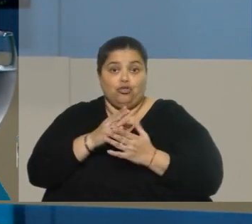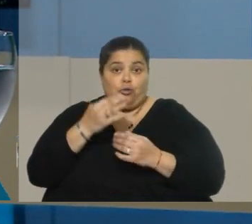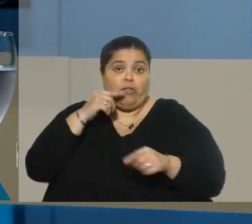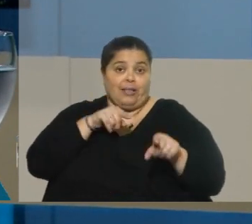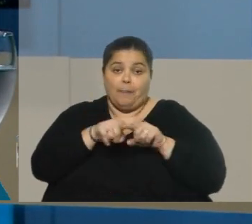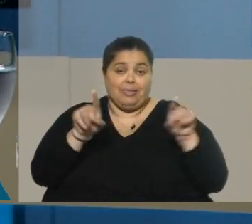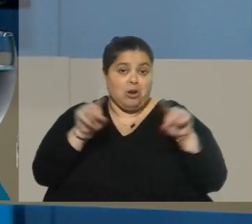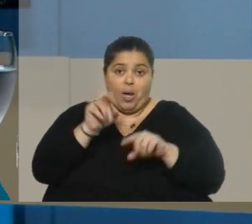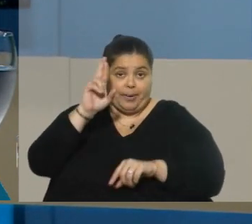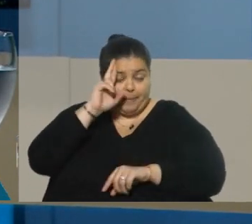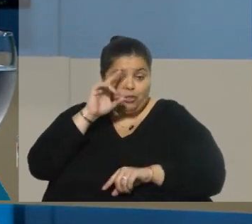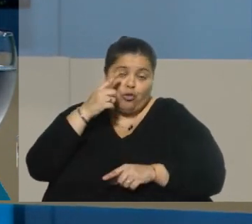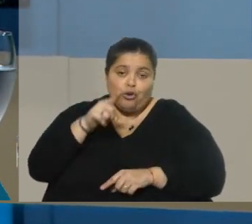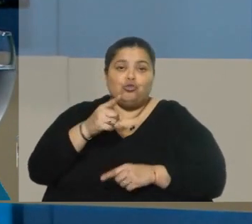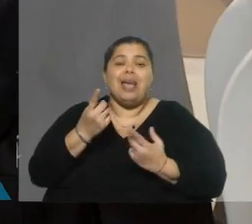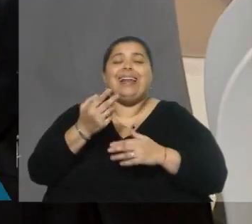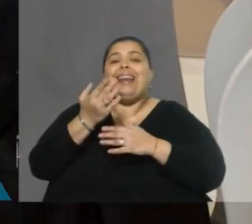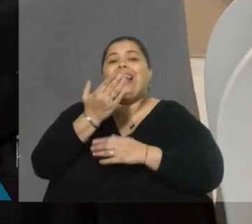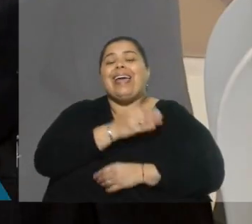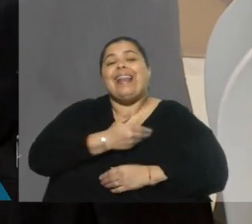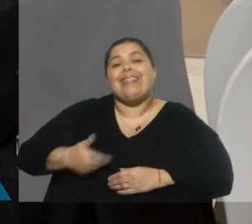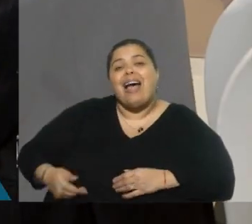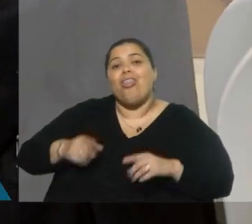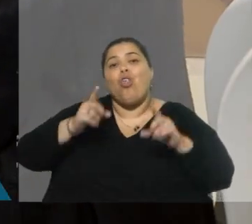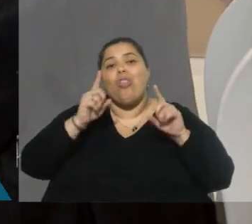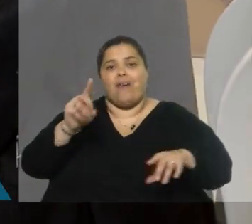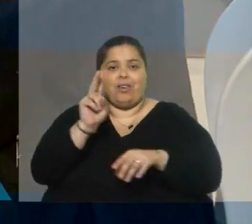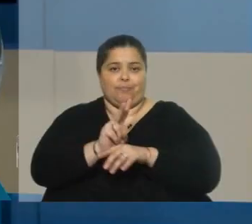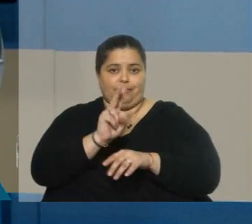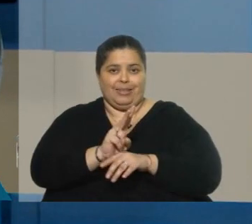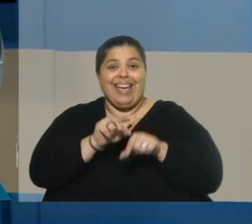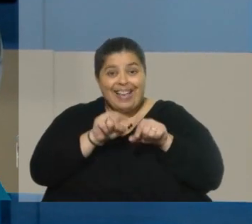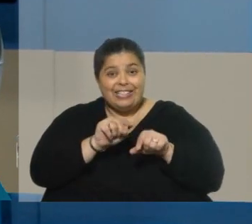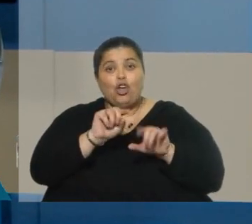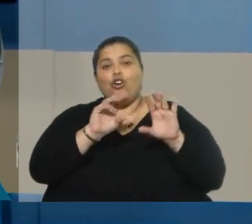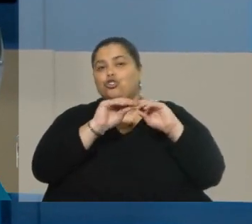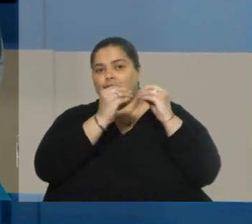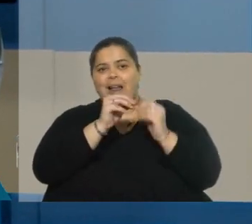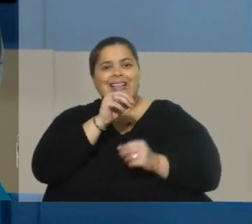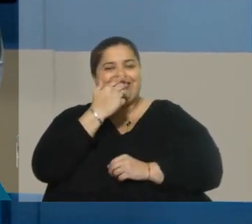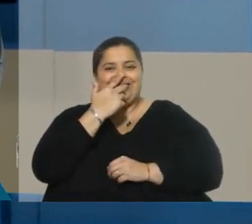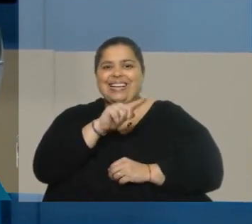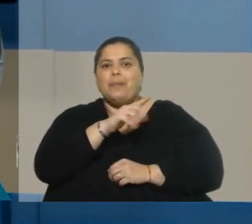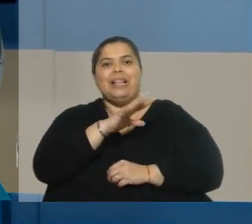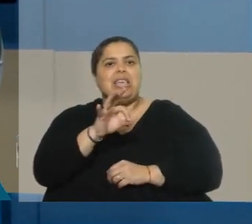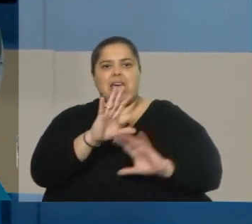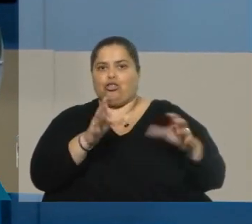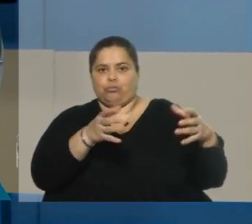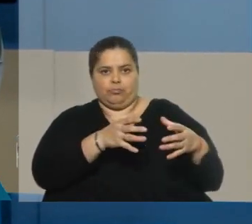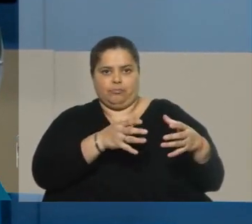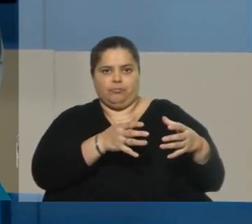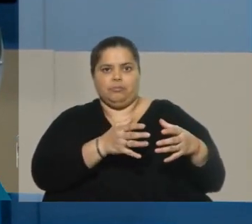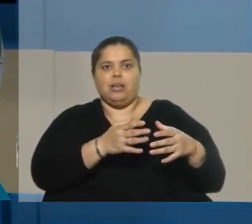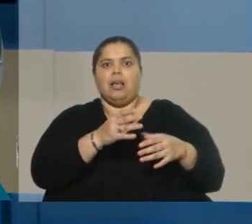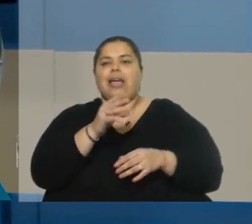quedan a cargo del Estado, bajo su tutela. Ahí están los 7.500 que me han nombrado. ese es el amparo, la institucionalización. Pero después tiene todo ese otro universo